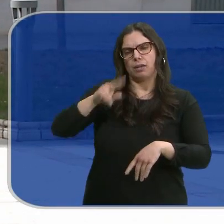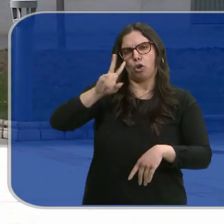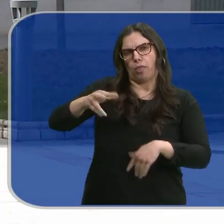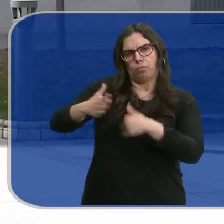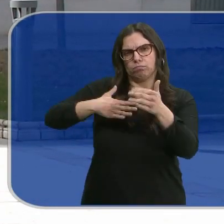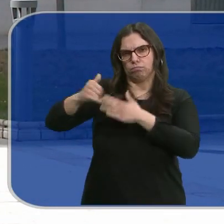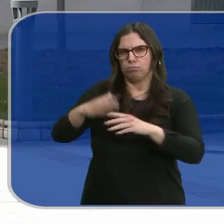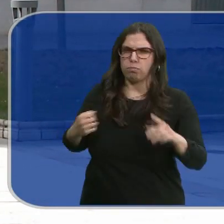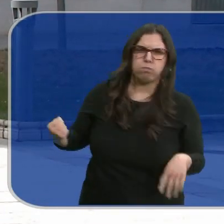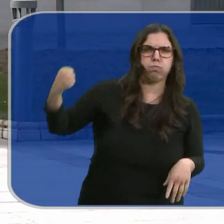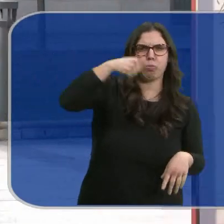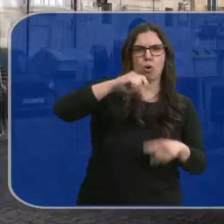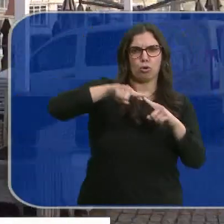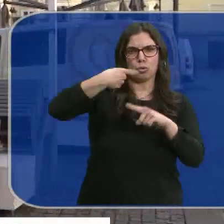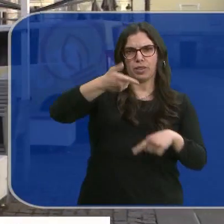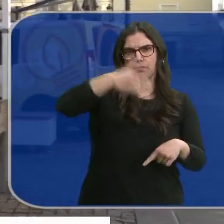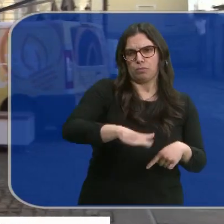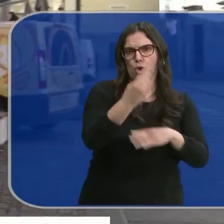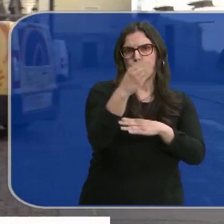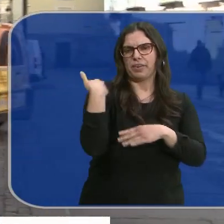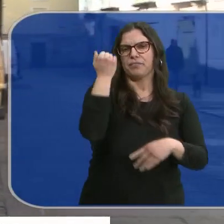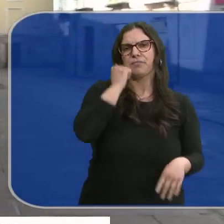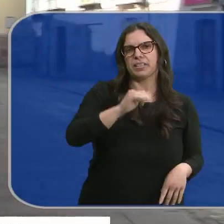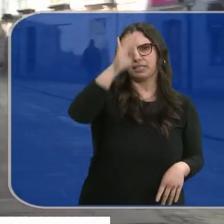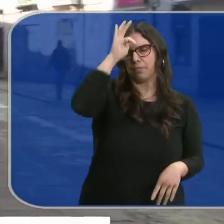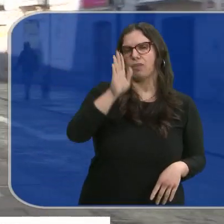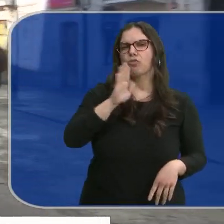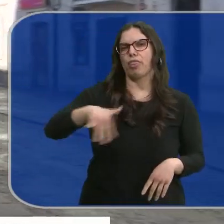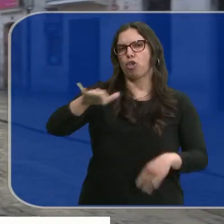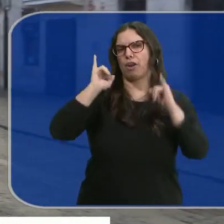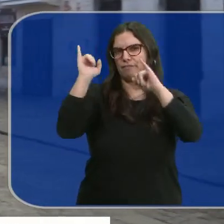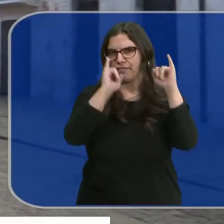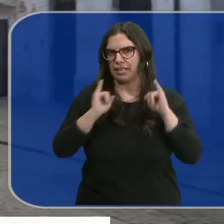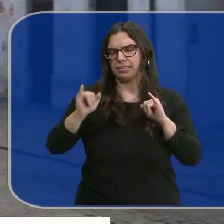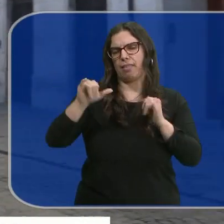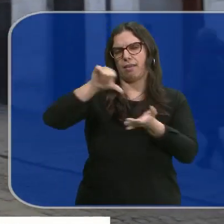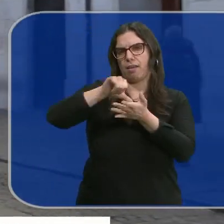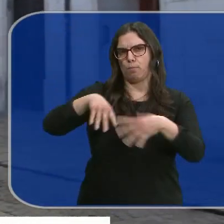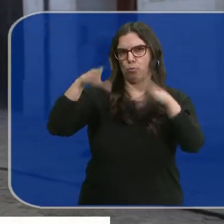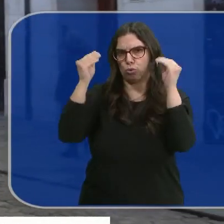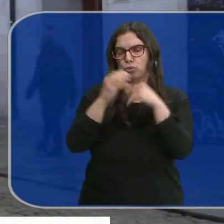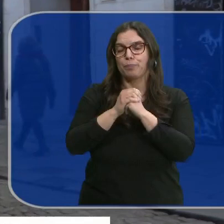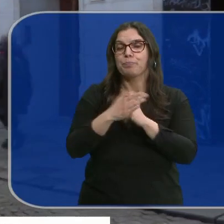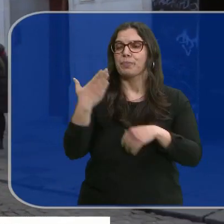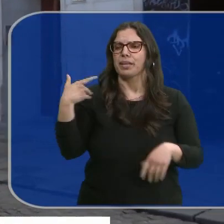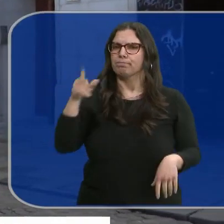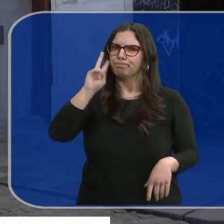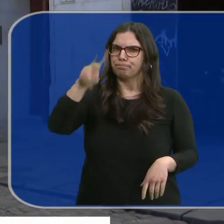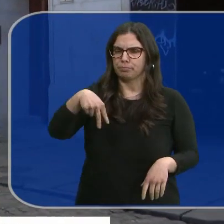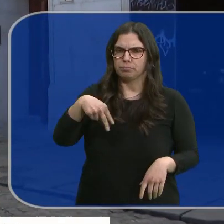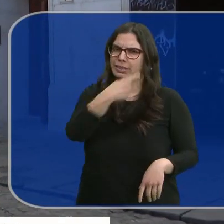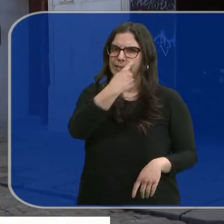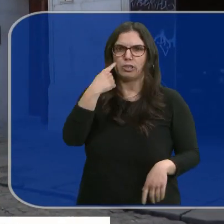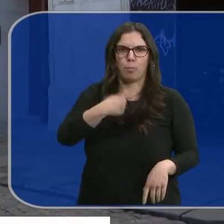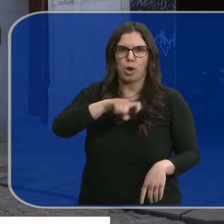confeso de la agresión que acabó con la vida de un joven el pasado fin de semana en una zona de ocio de la capital burgalesa. Ayer reconoció ante la